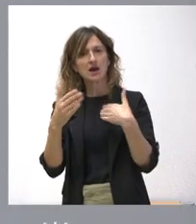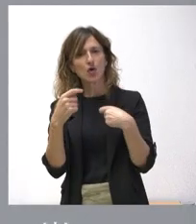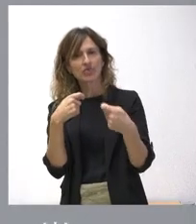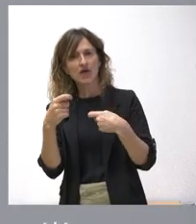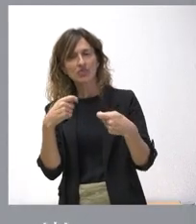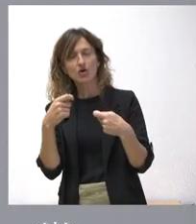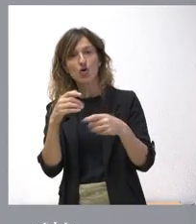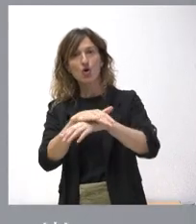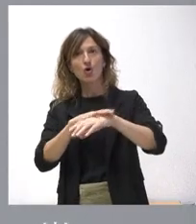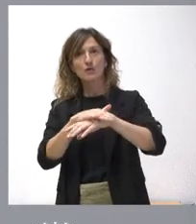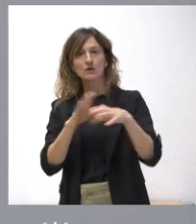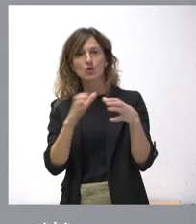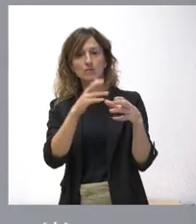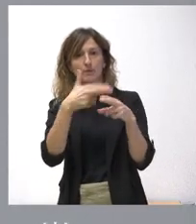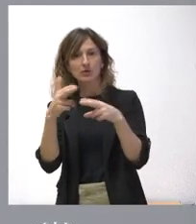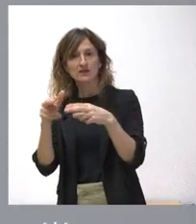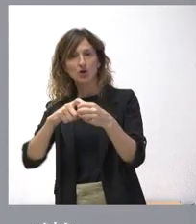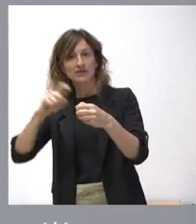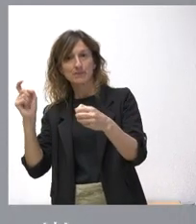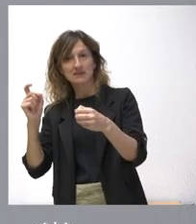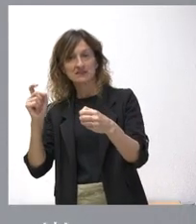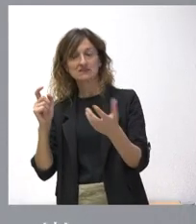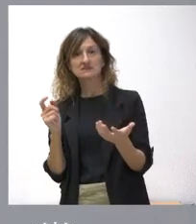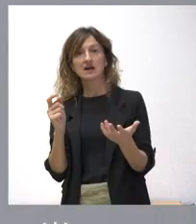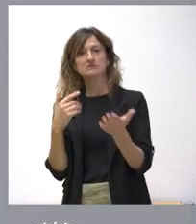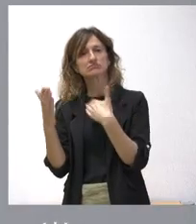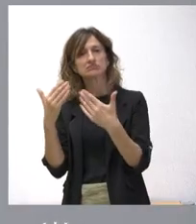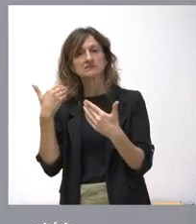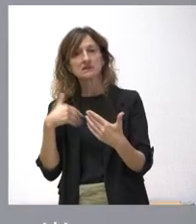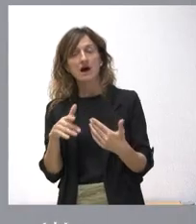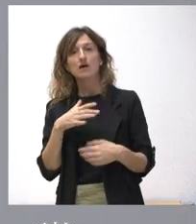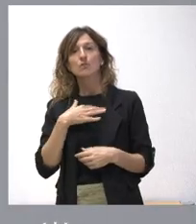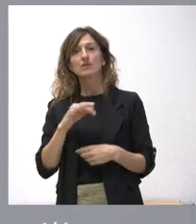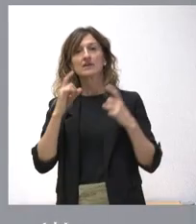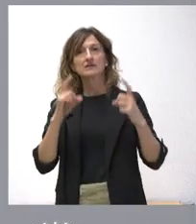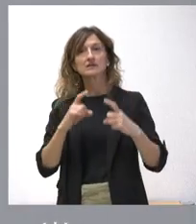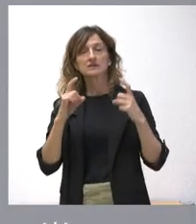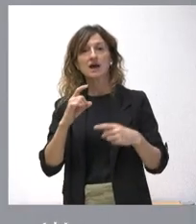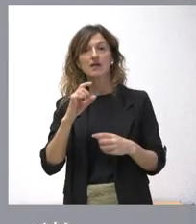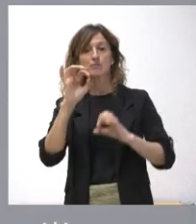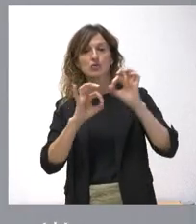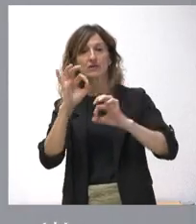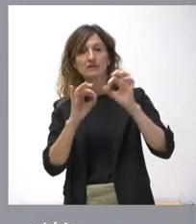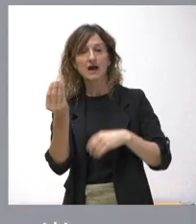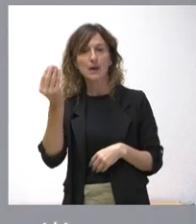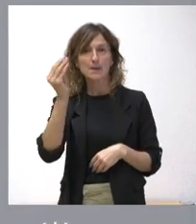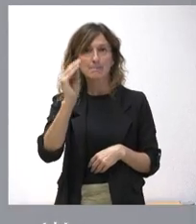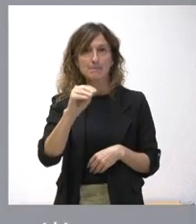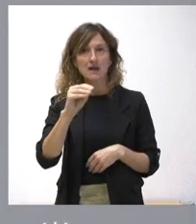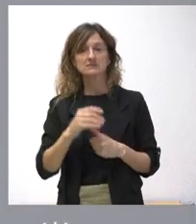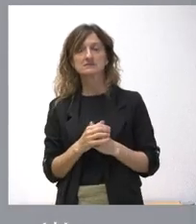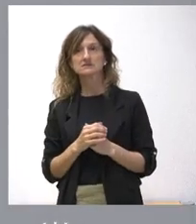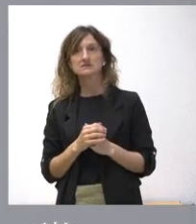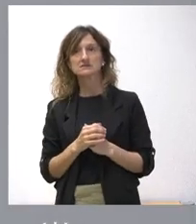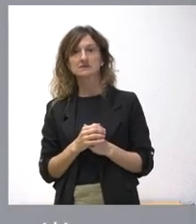con algunos partidos políticos independentistas que podrían llevar a aumentar este porcentaje de déficit, lo que corresponde al